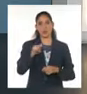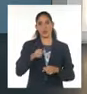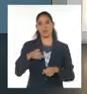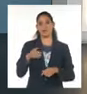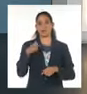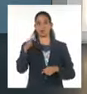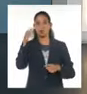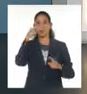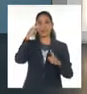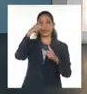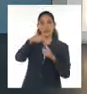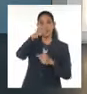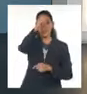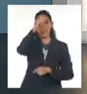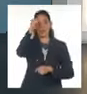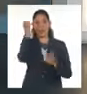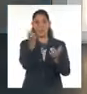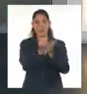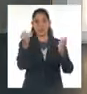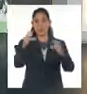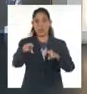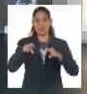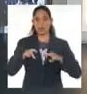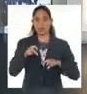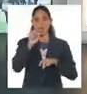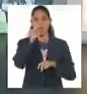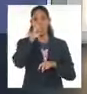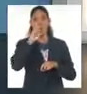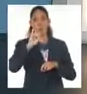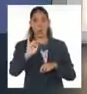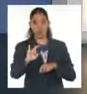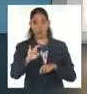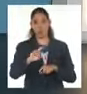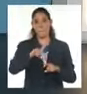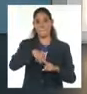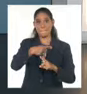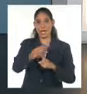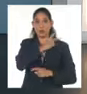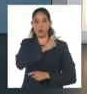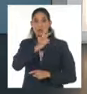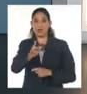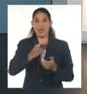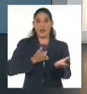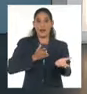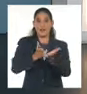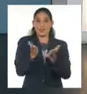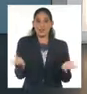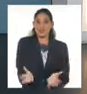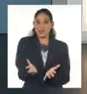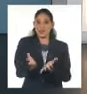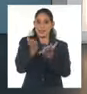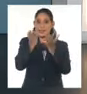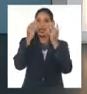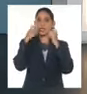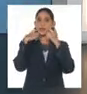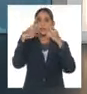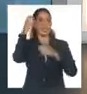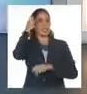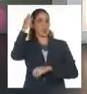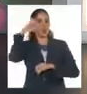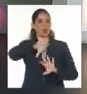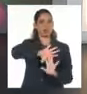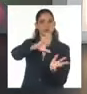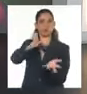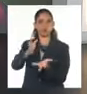recibido este domingo la aprobación de la asamblea general de las naciones unidas con la voluntad de avanzar hacia una reforma de la gobernanza global